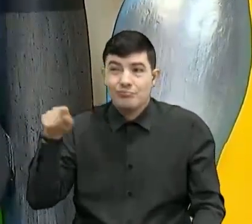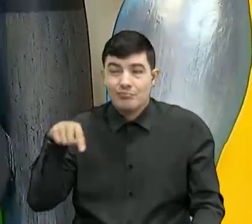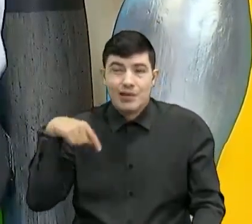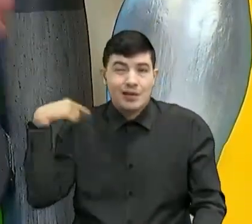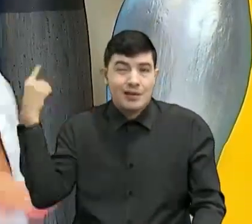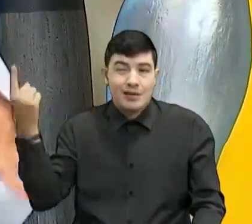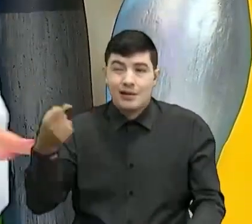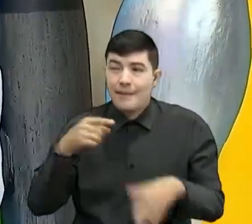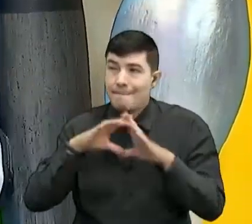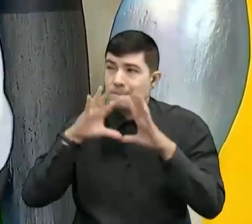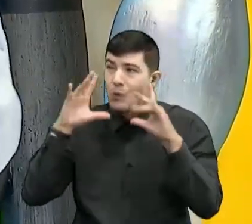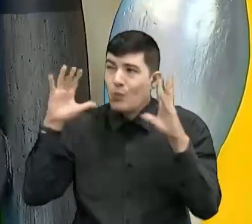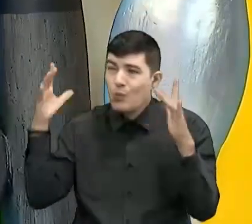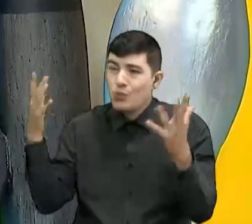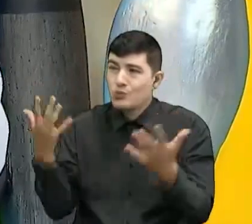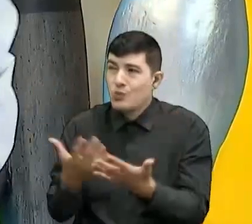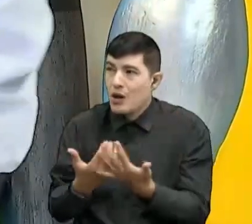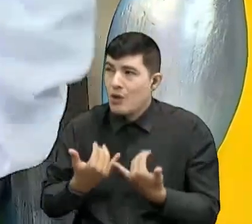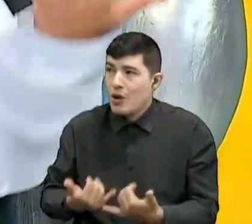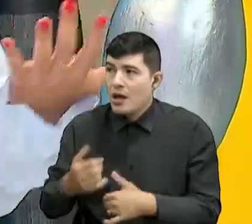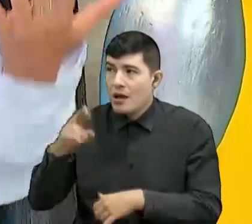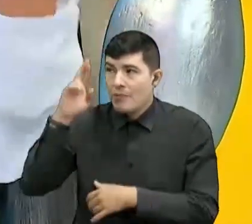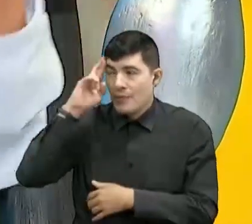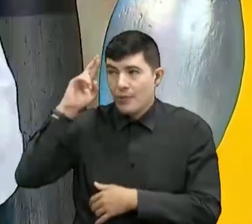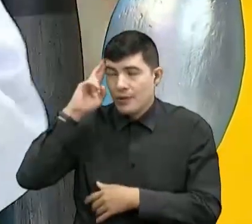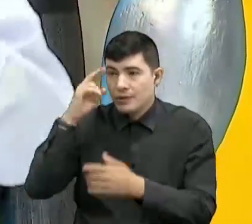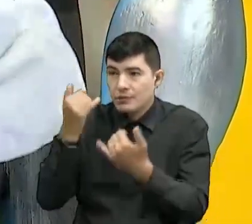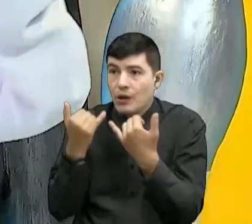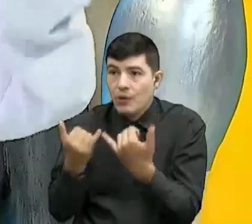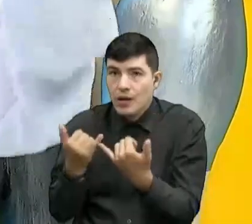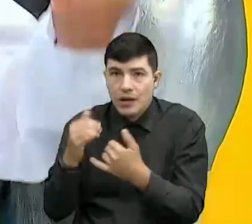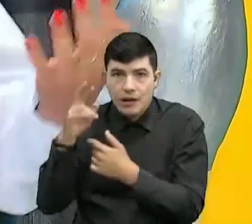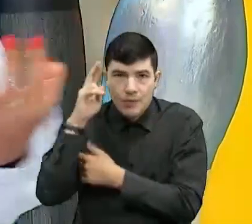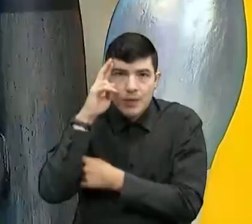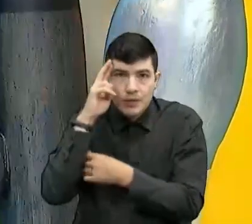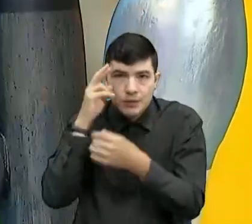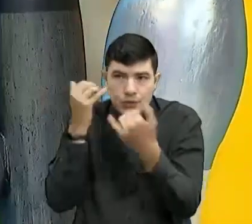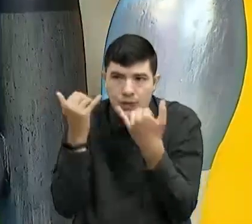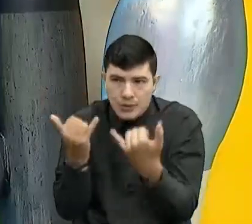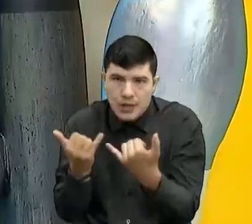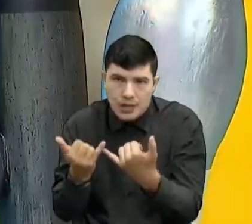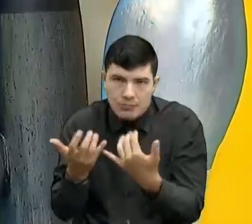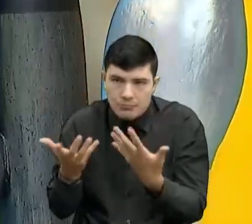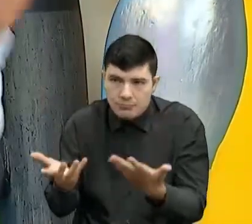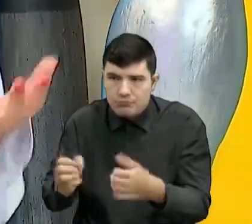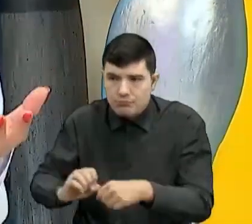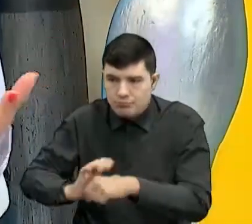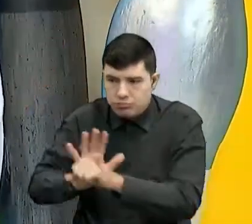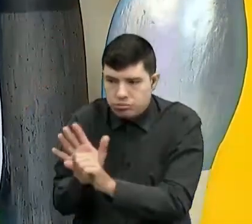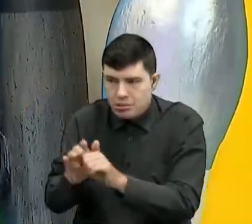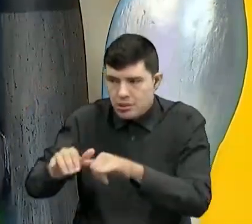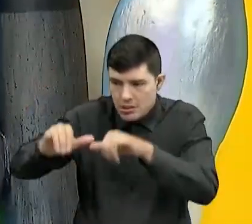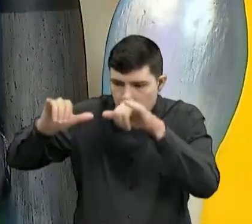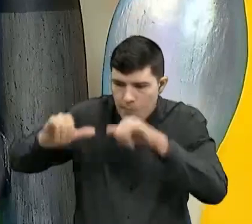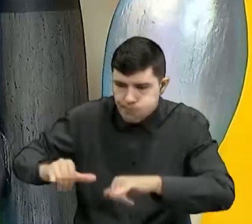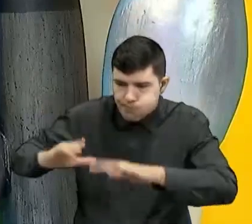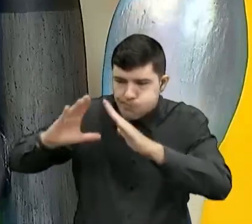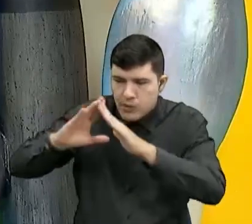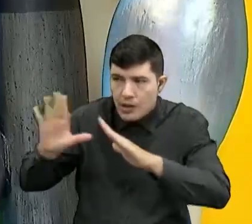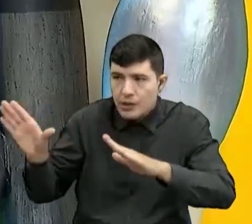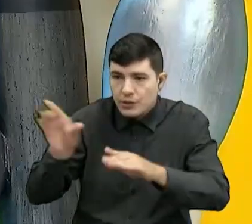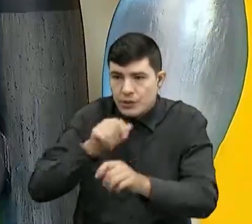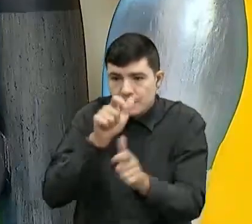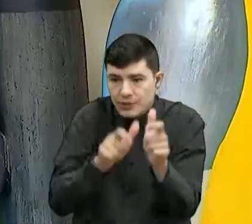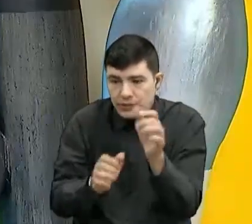en todo el mundo en estos momentos, por eso se llama pandemia, por eso estamos en modo pandemia. Todos debemos estar guardaditos en